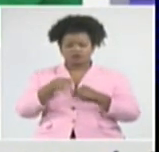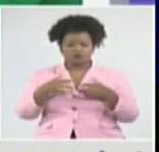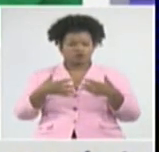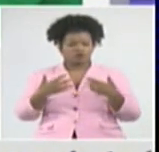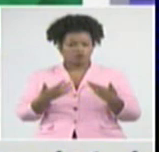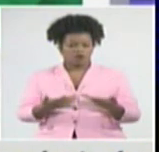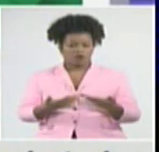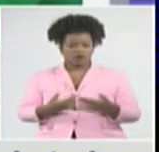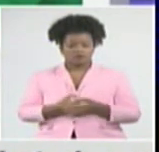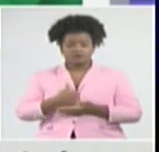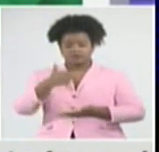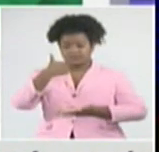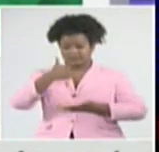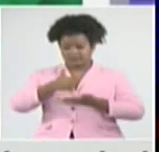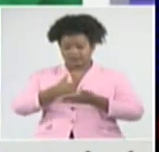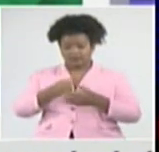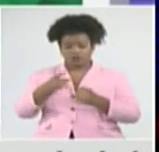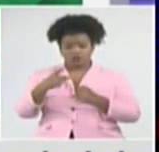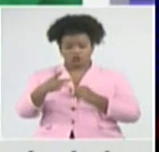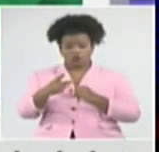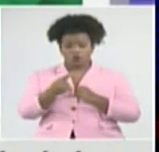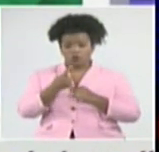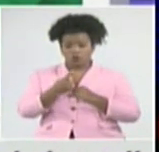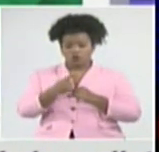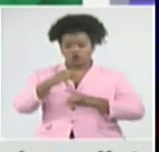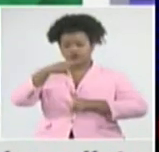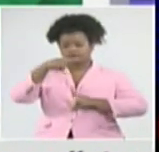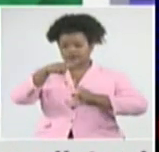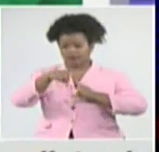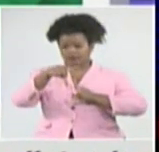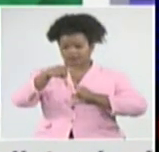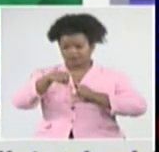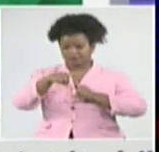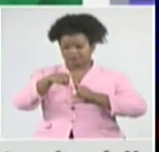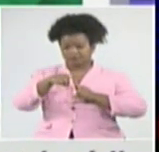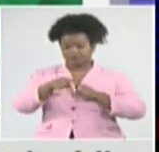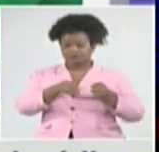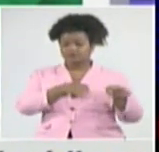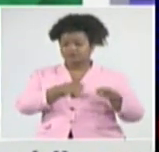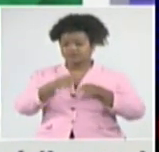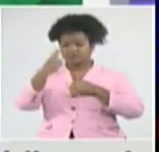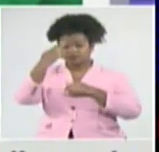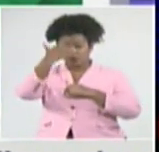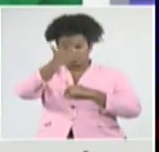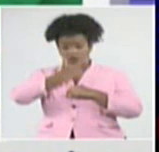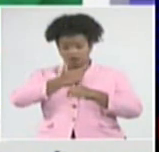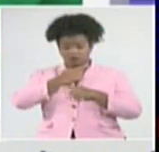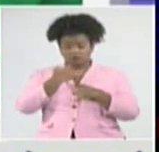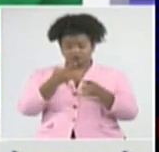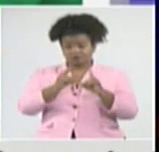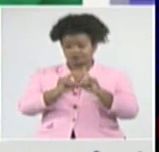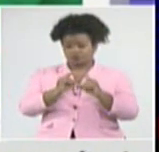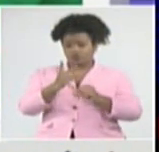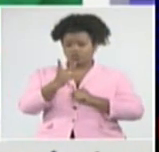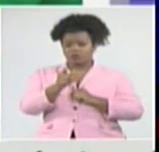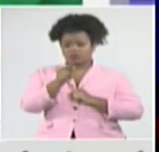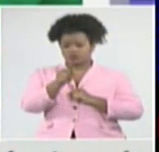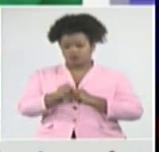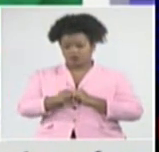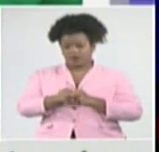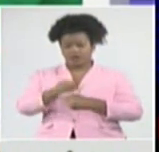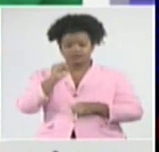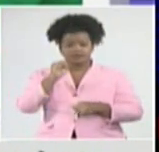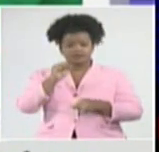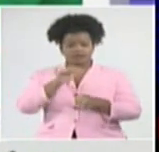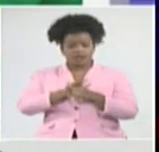Santiespíritu, dos. Y uno de Trinidad. En Ciego de Ávila, fallecen dos personas. De Chambas y Venezuela,